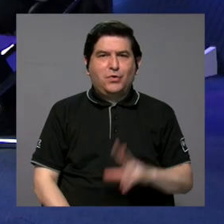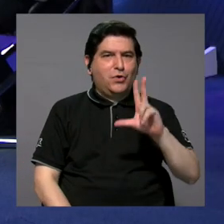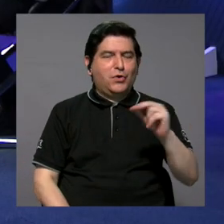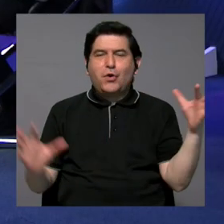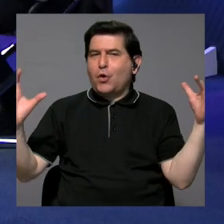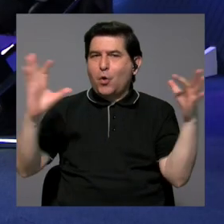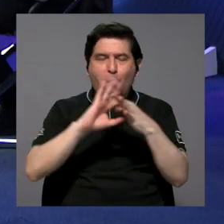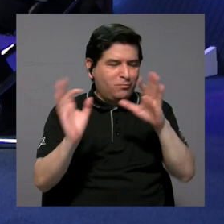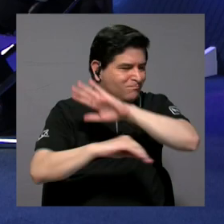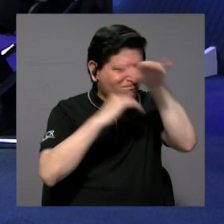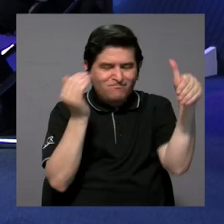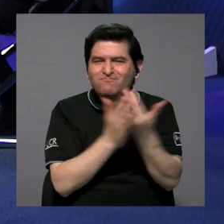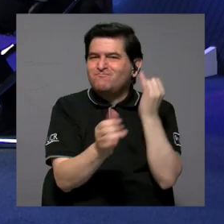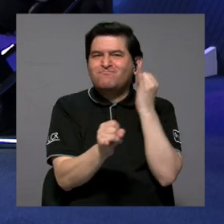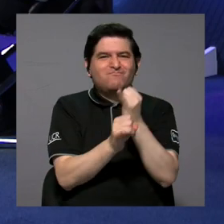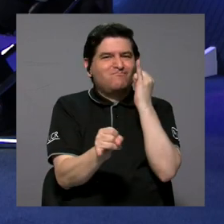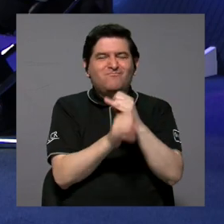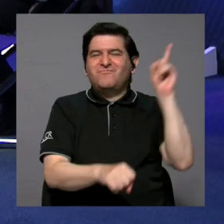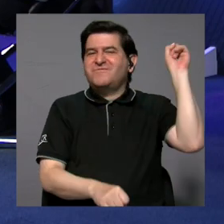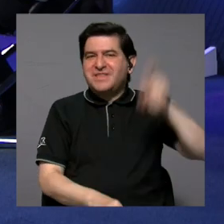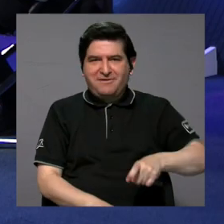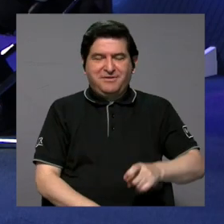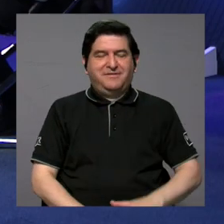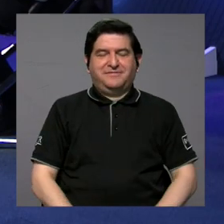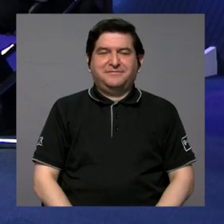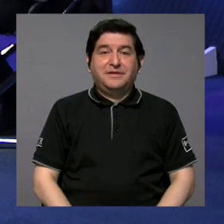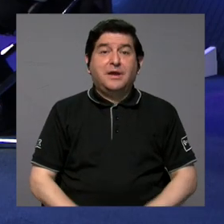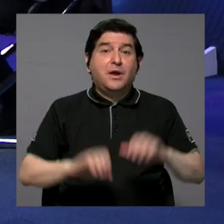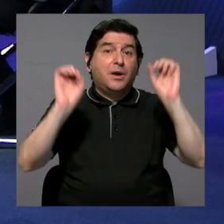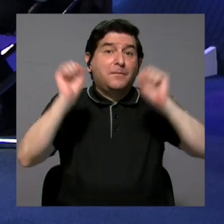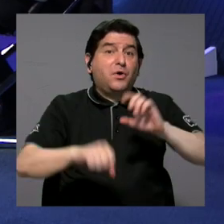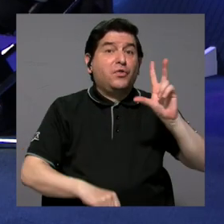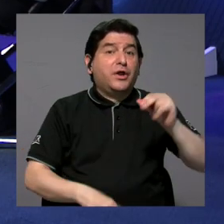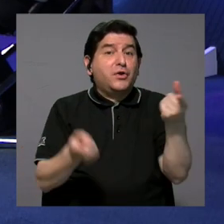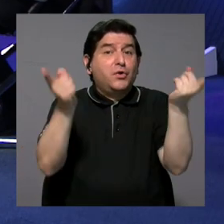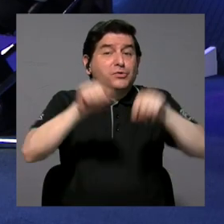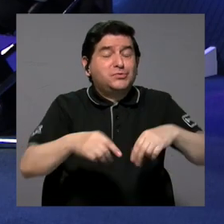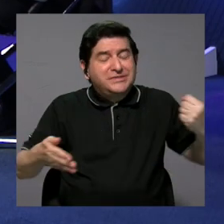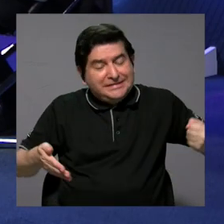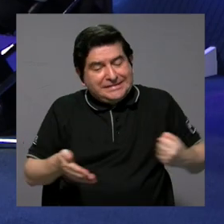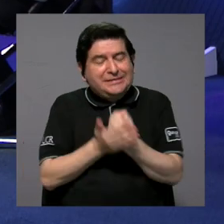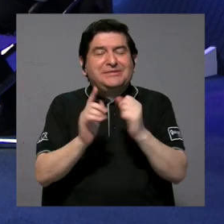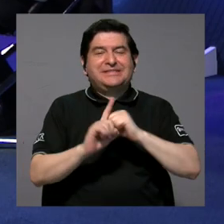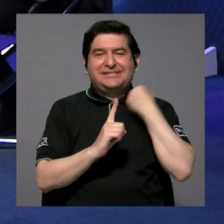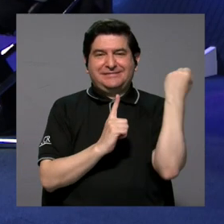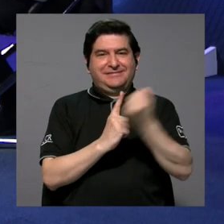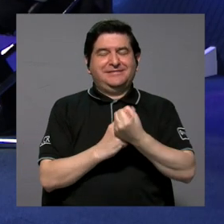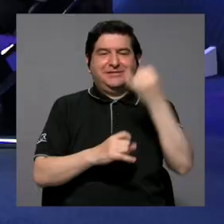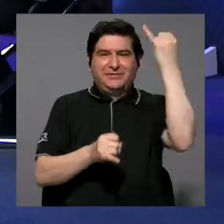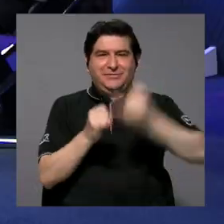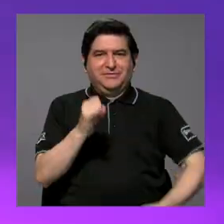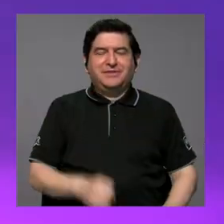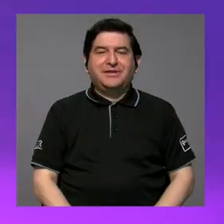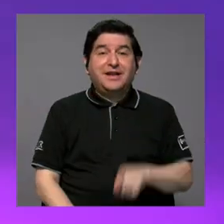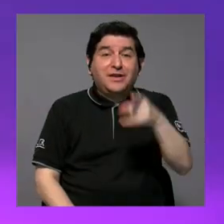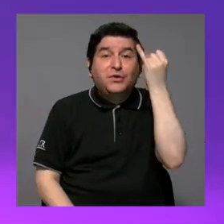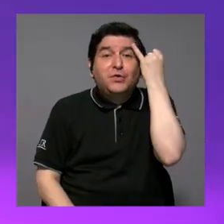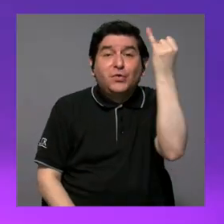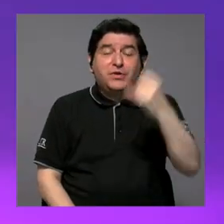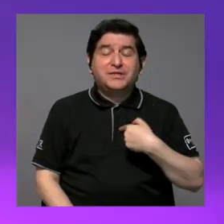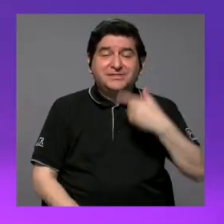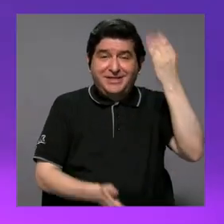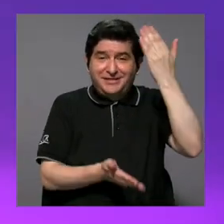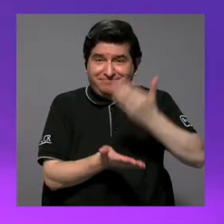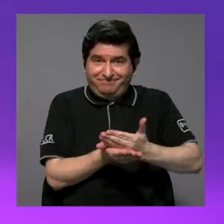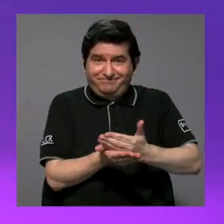articularon todas las instituciones que tenían que articularse para que no sucediera lo que lamentablemente sucedió. Don Oscar, y con esta idea me